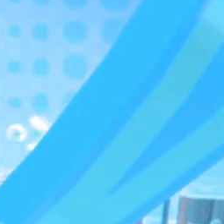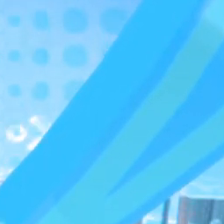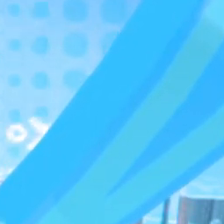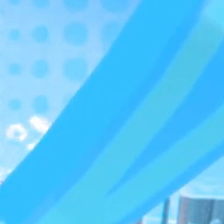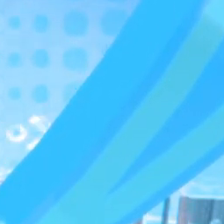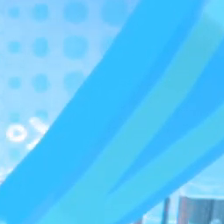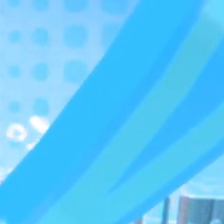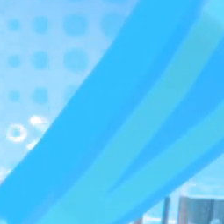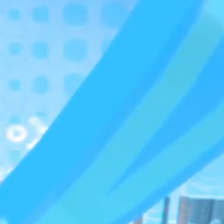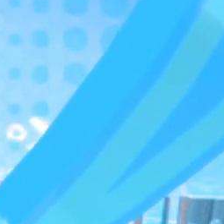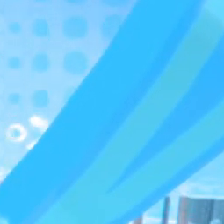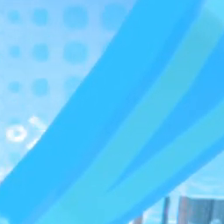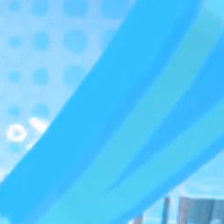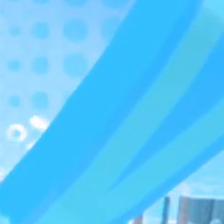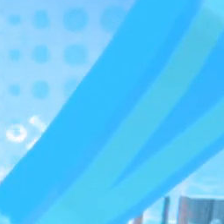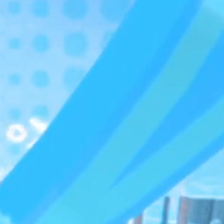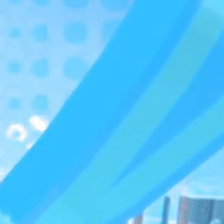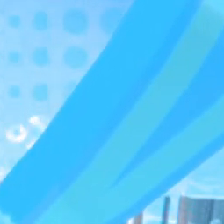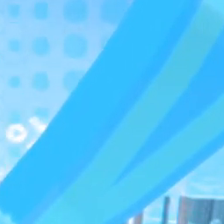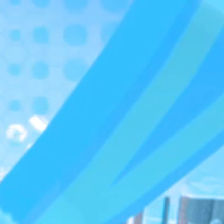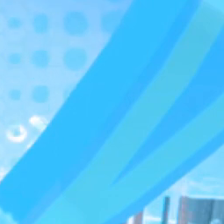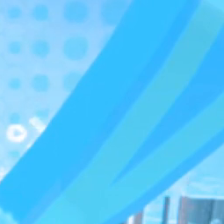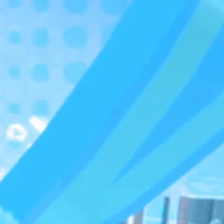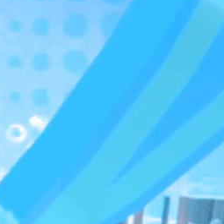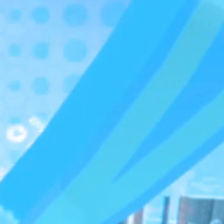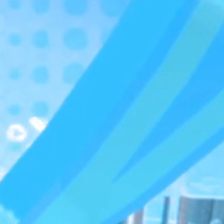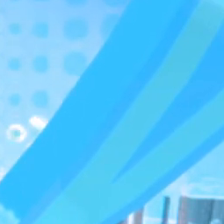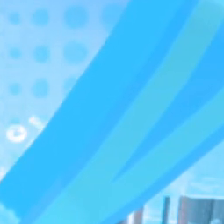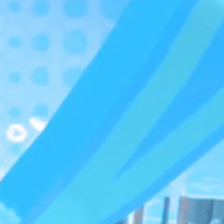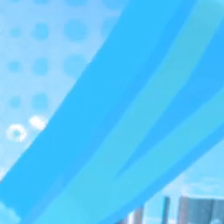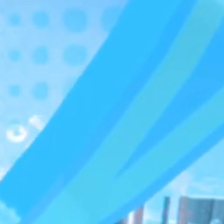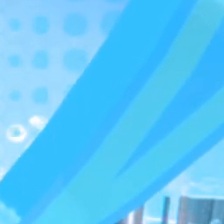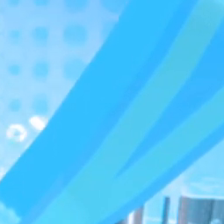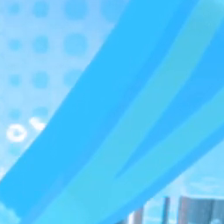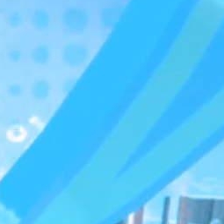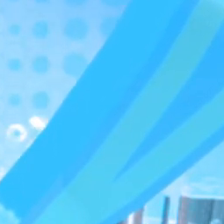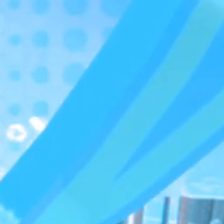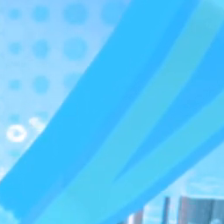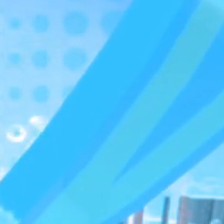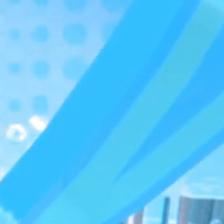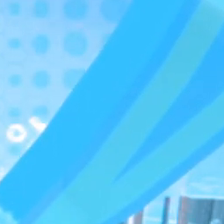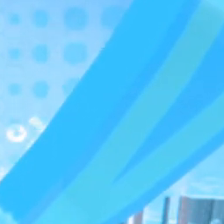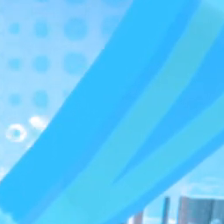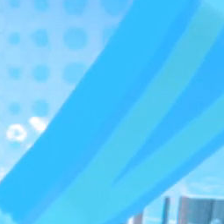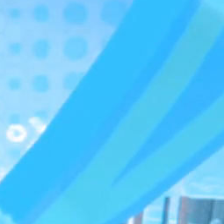cotiza hoy en 603 colones con 54 centavos.